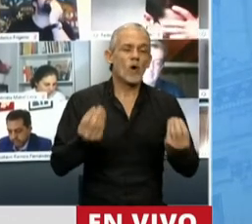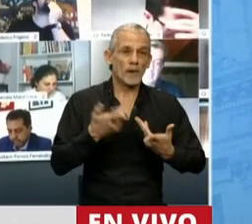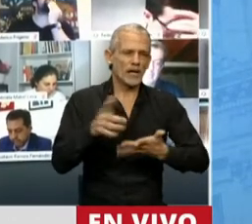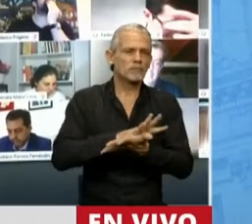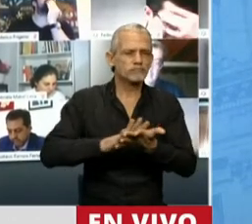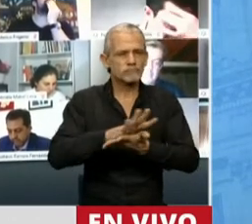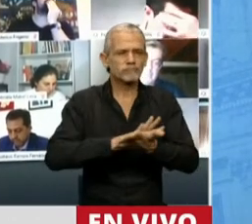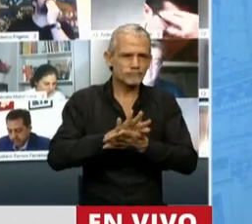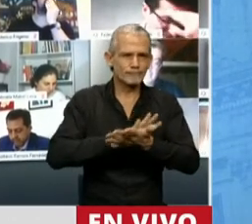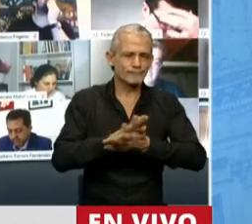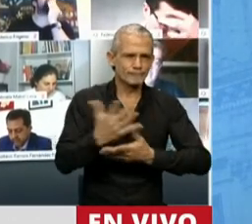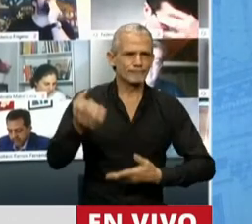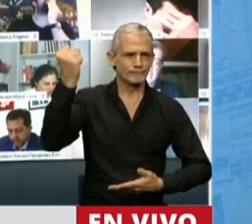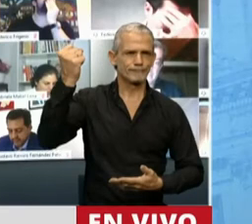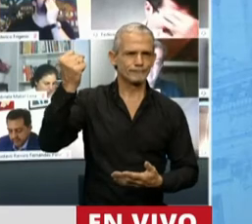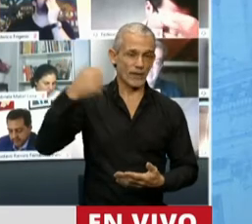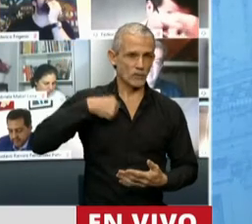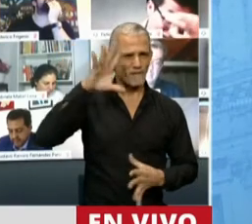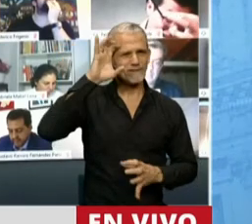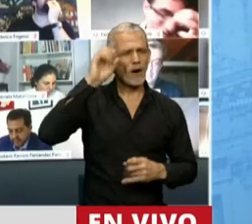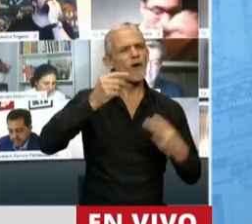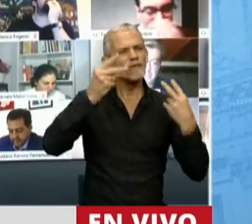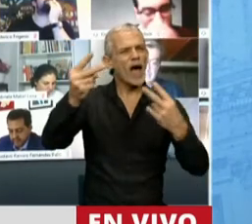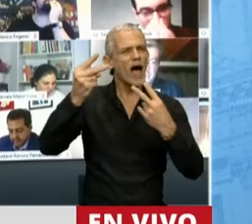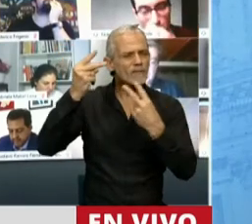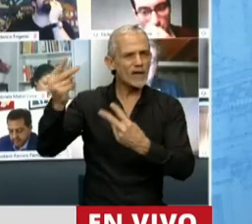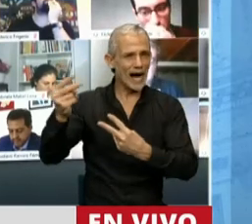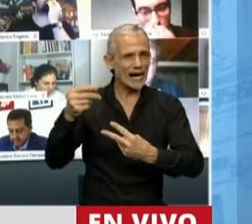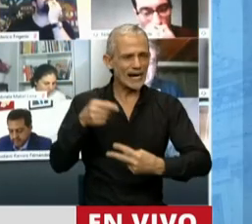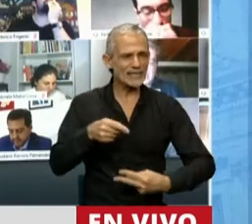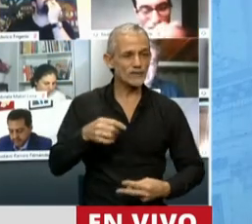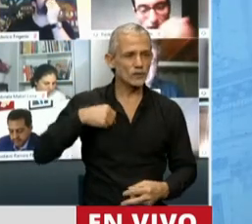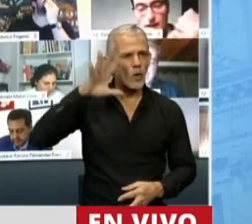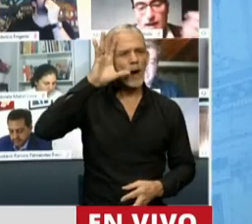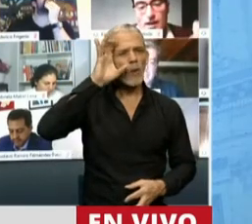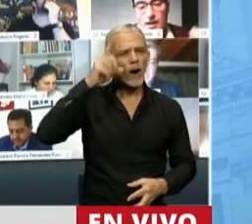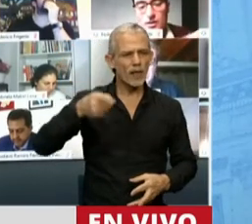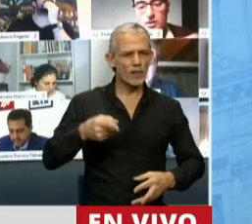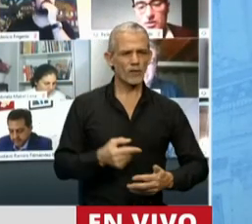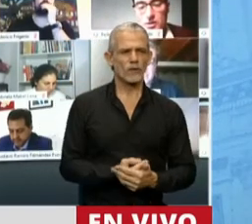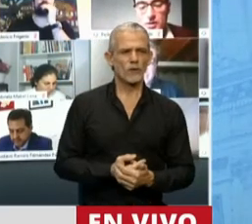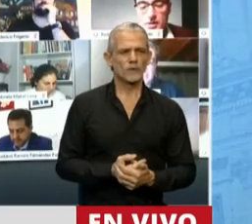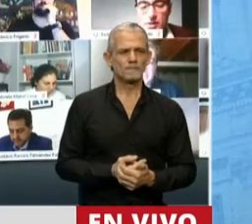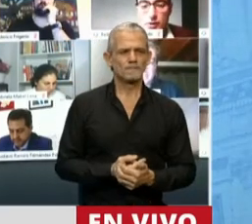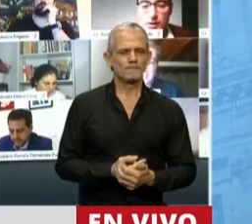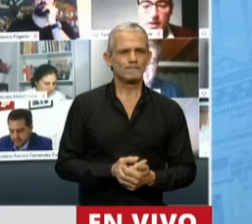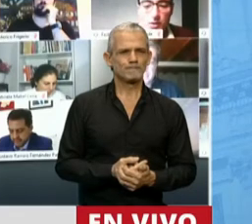solución. Me acuerdo esos viajes, me acuerdo que